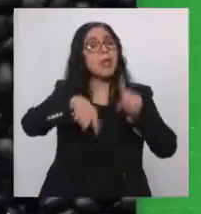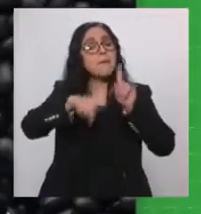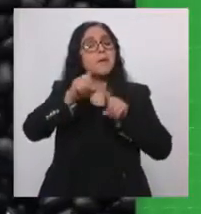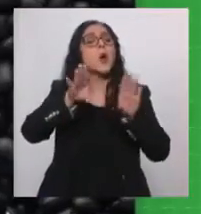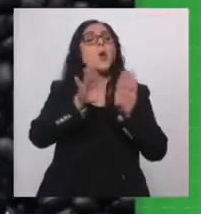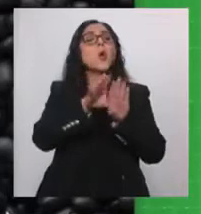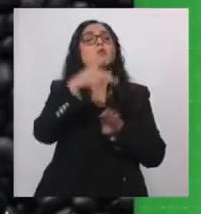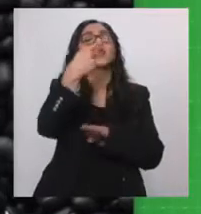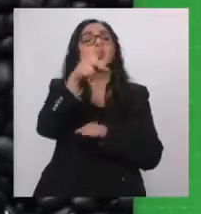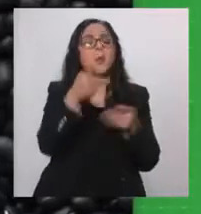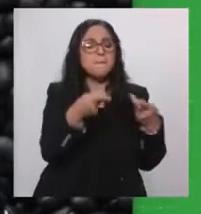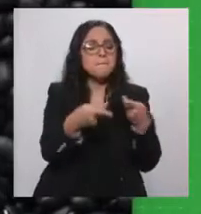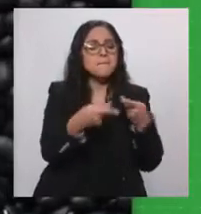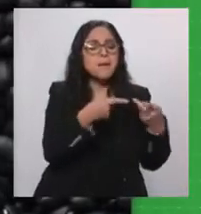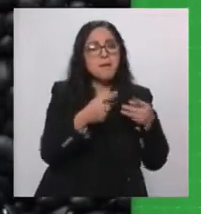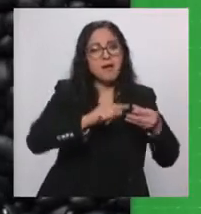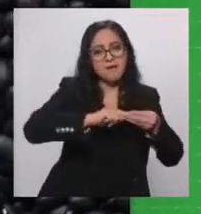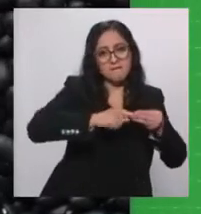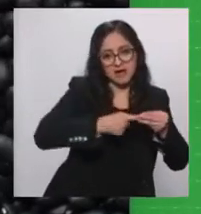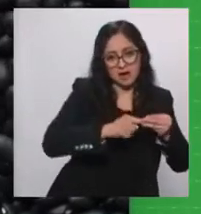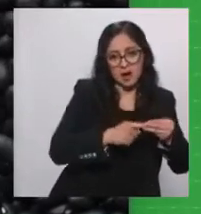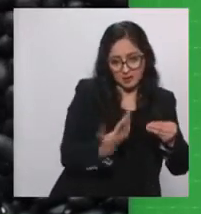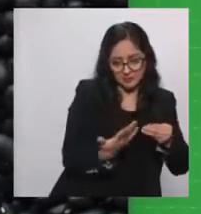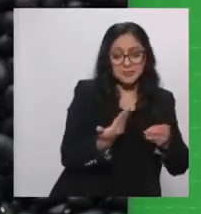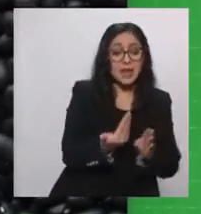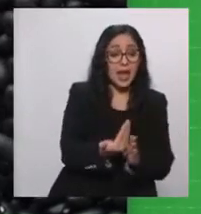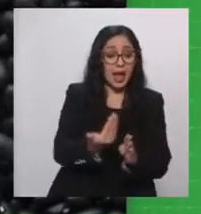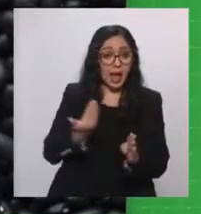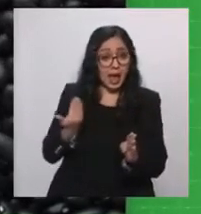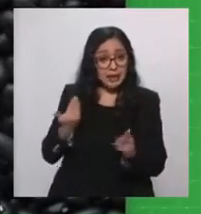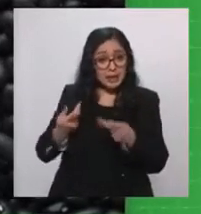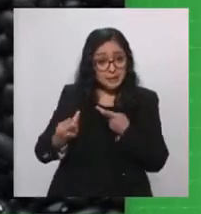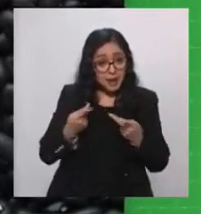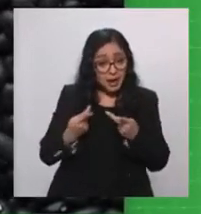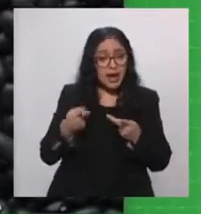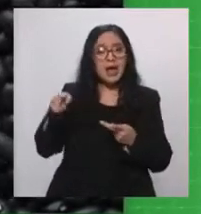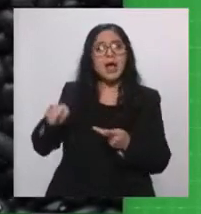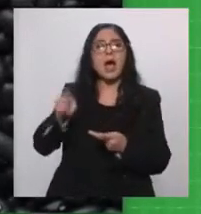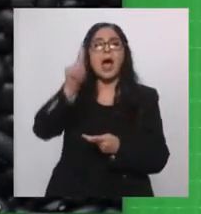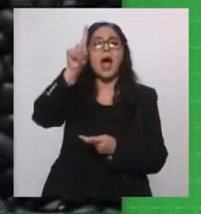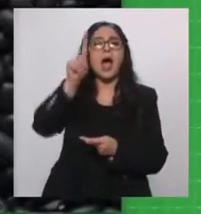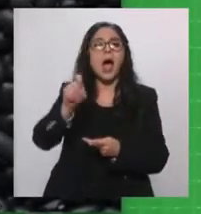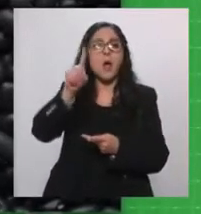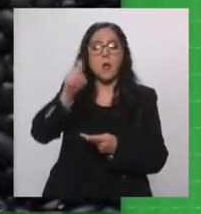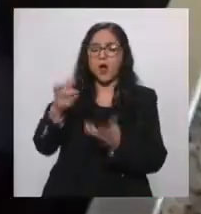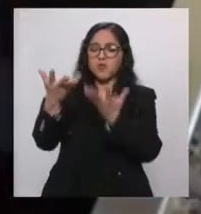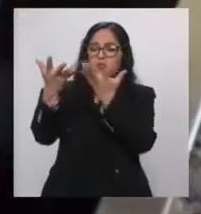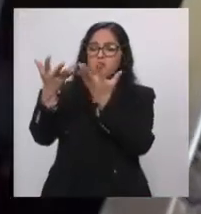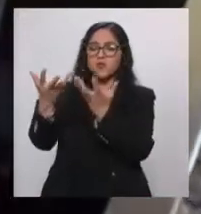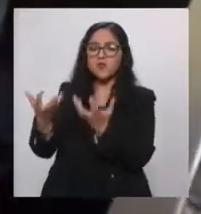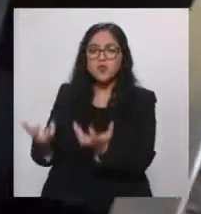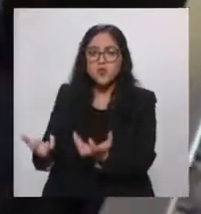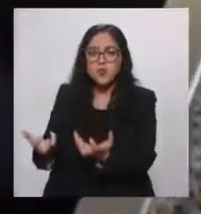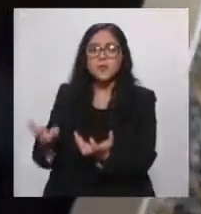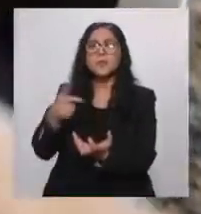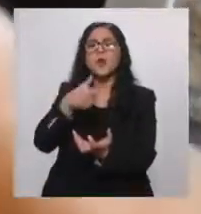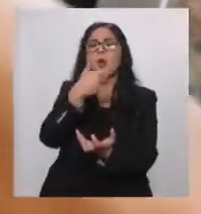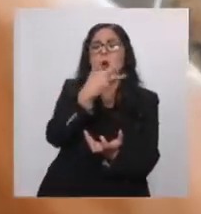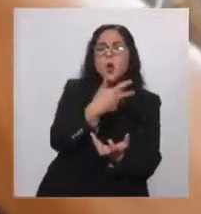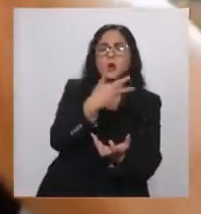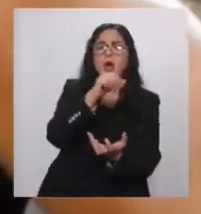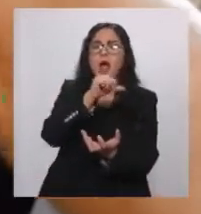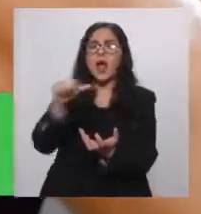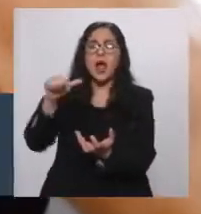los frijoles tengan un previo remojo, lo ideal es que estén entre 8 y 12. ¿Qué pasa? El